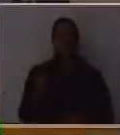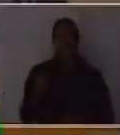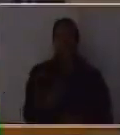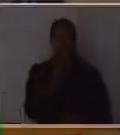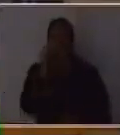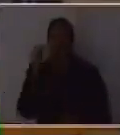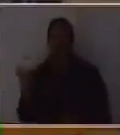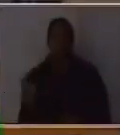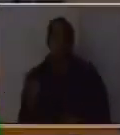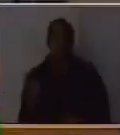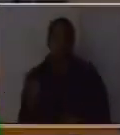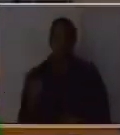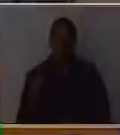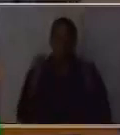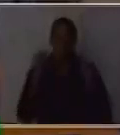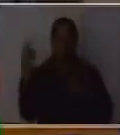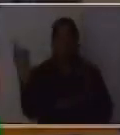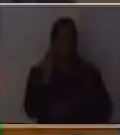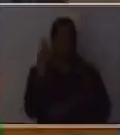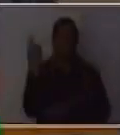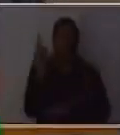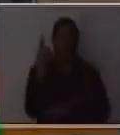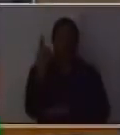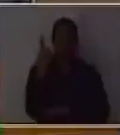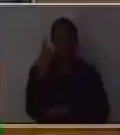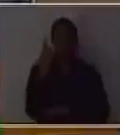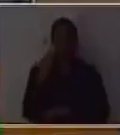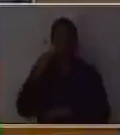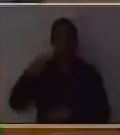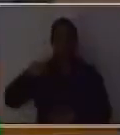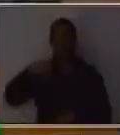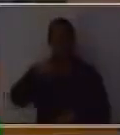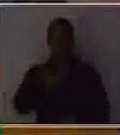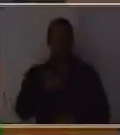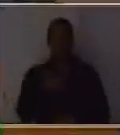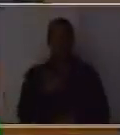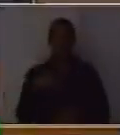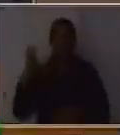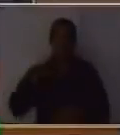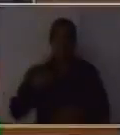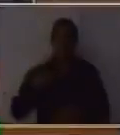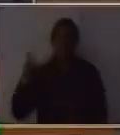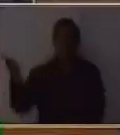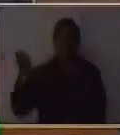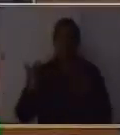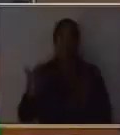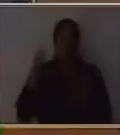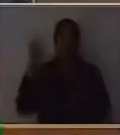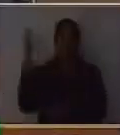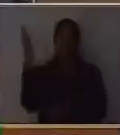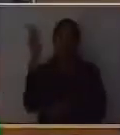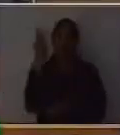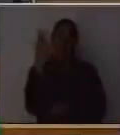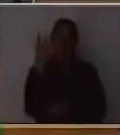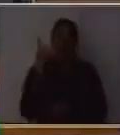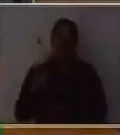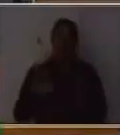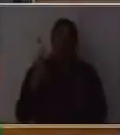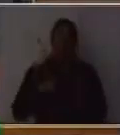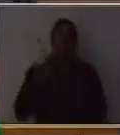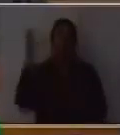factor muy importante que sacamos de los árboles. Cuando cortan su tronco,